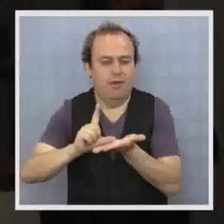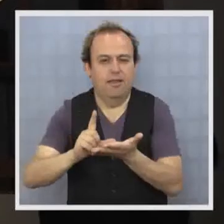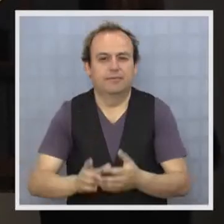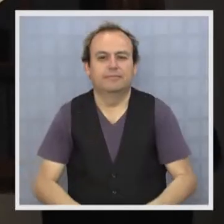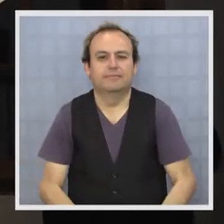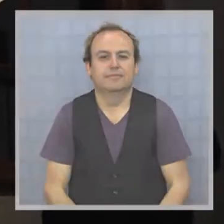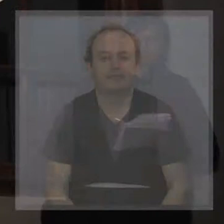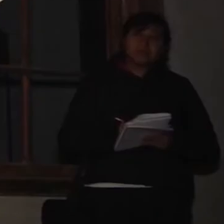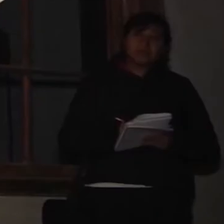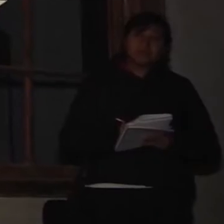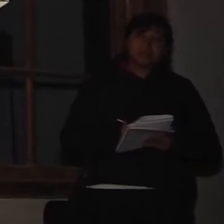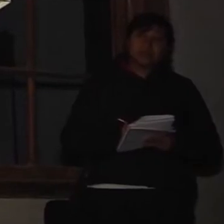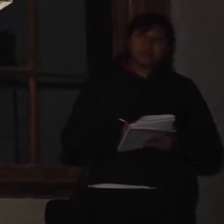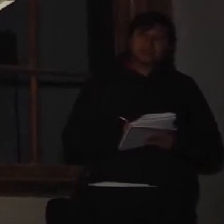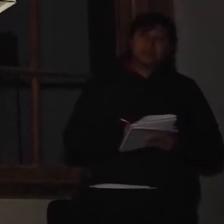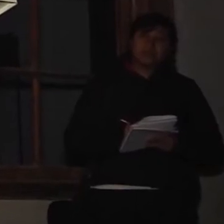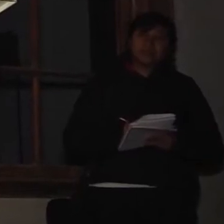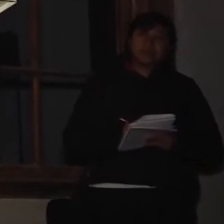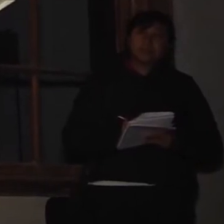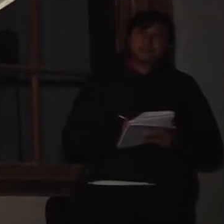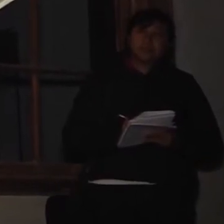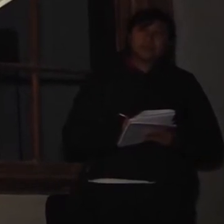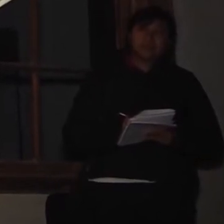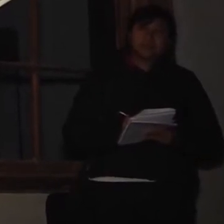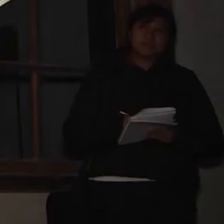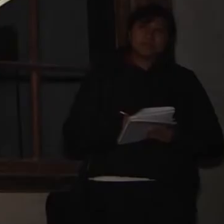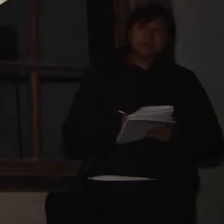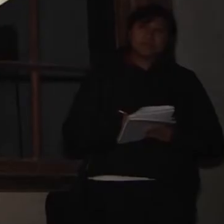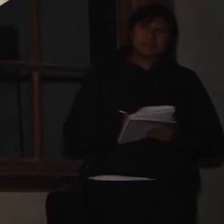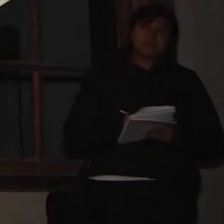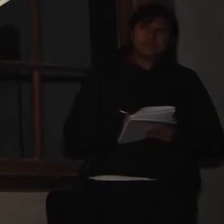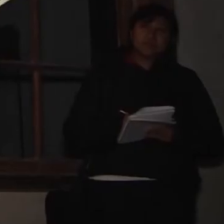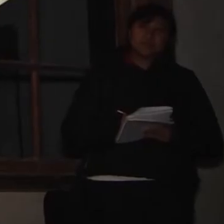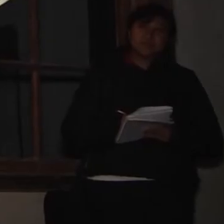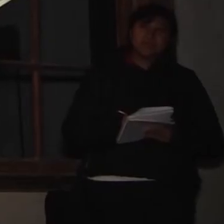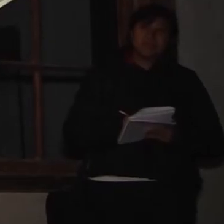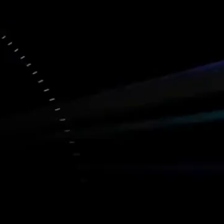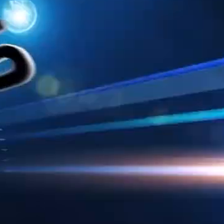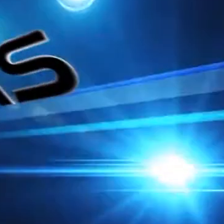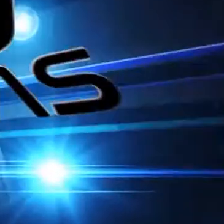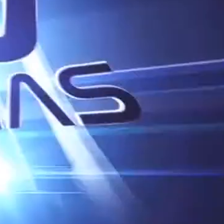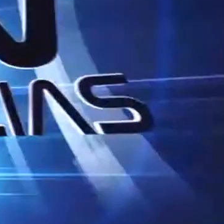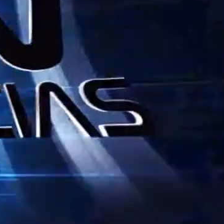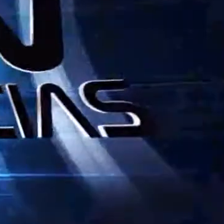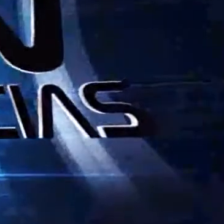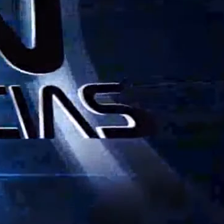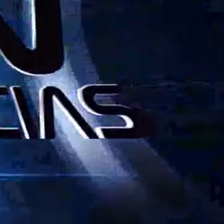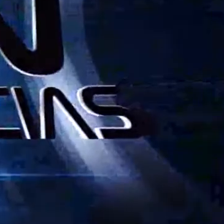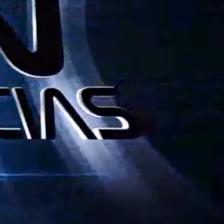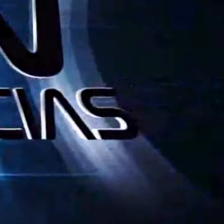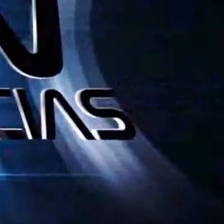Luego vendría el cobre. Hoy, con Miras al Futuro, nos ofrece una nueva...